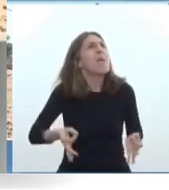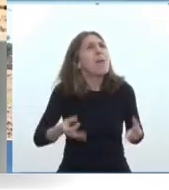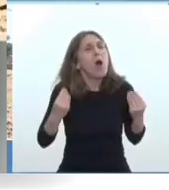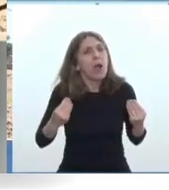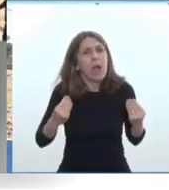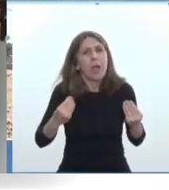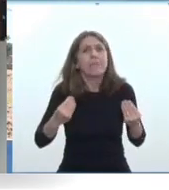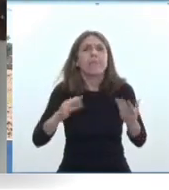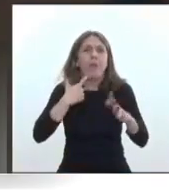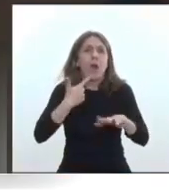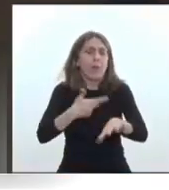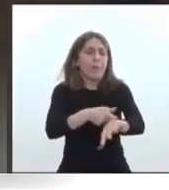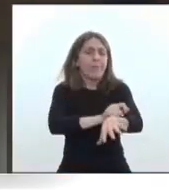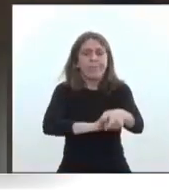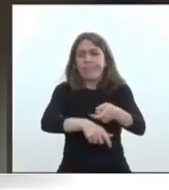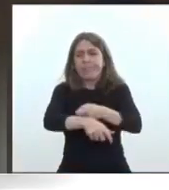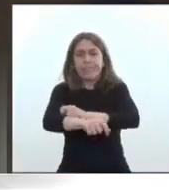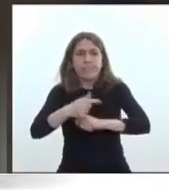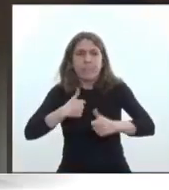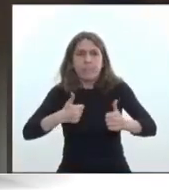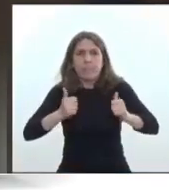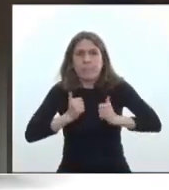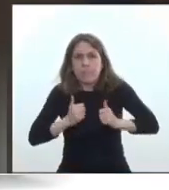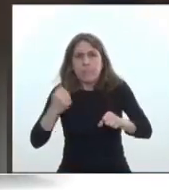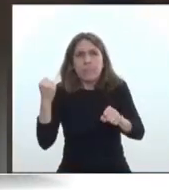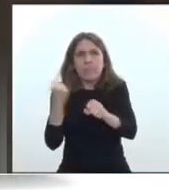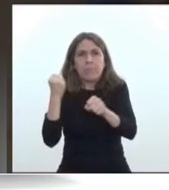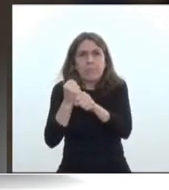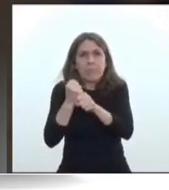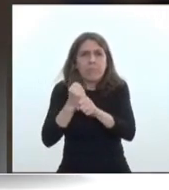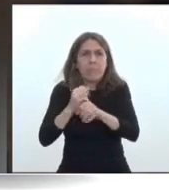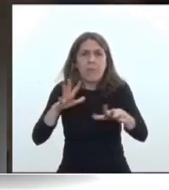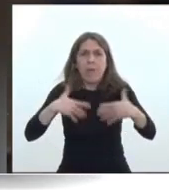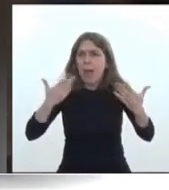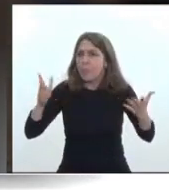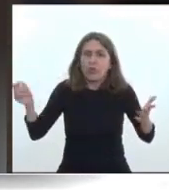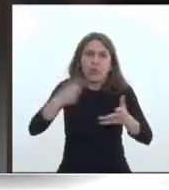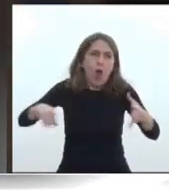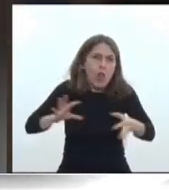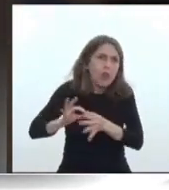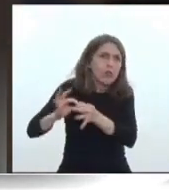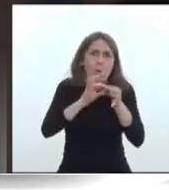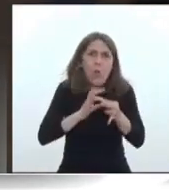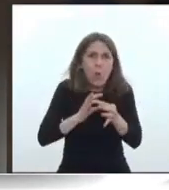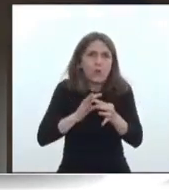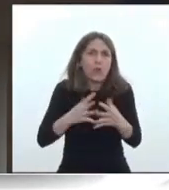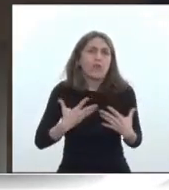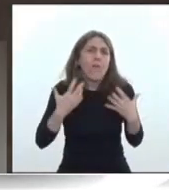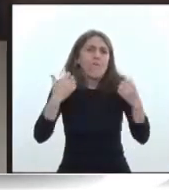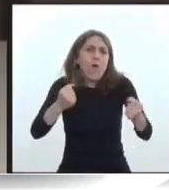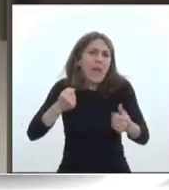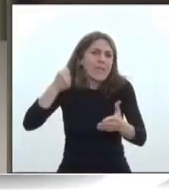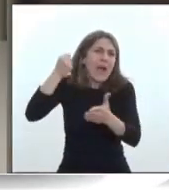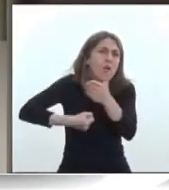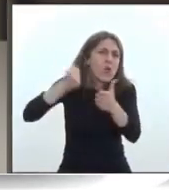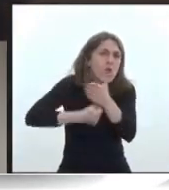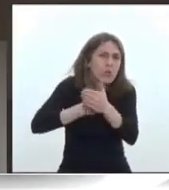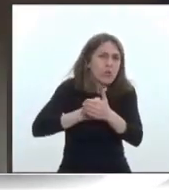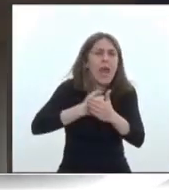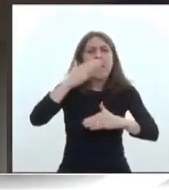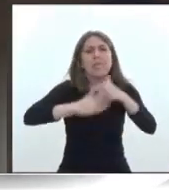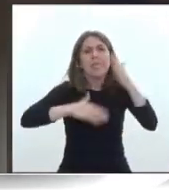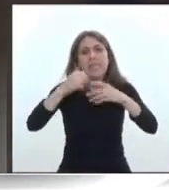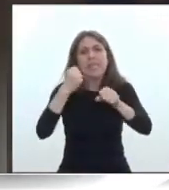Nos arremangamos, nos ponemos de pie y vamos con mucha fuerza a pelear contra lo que nos toca.